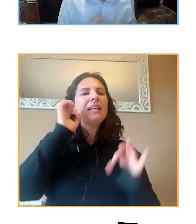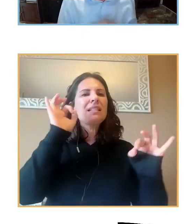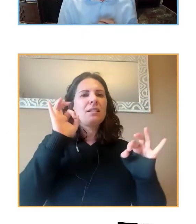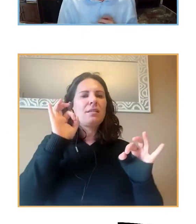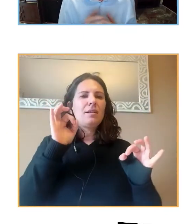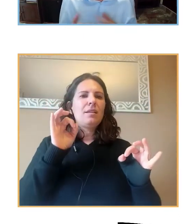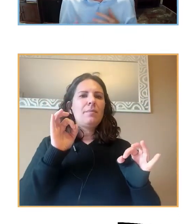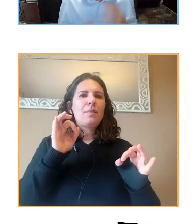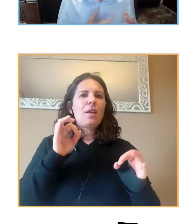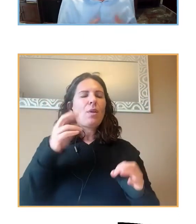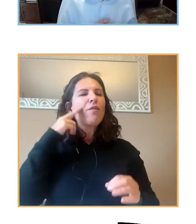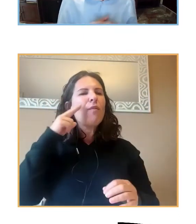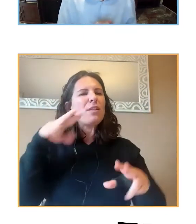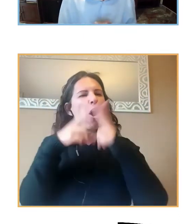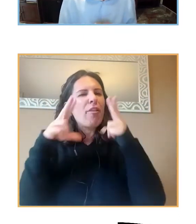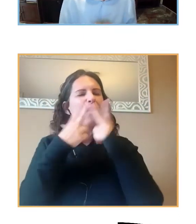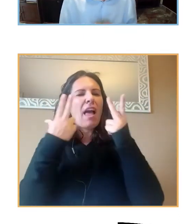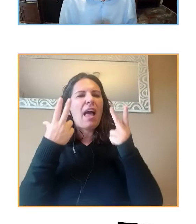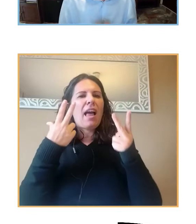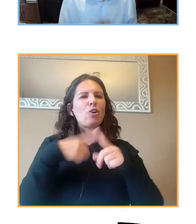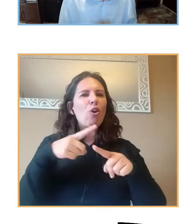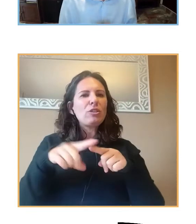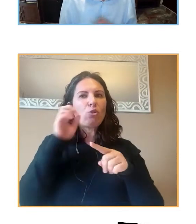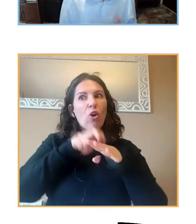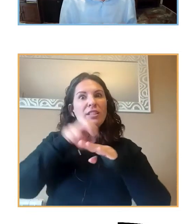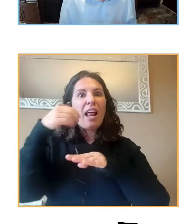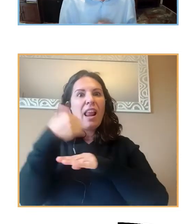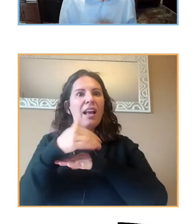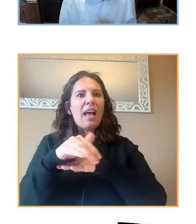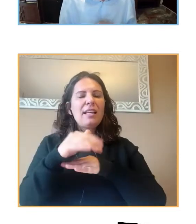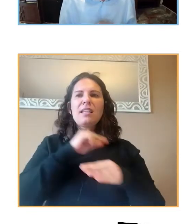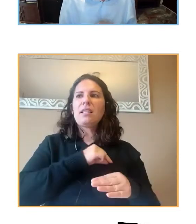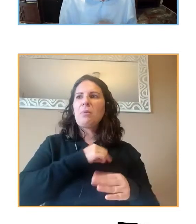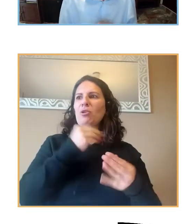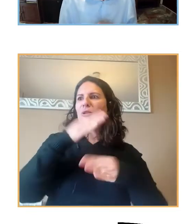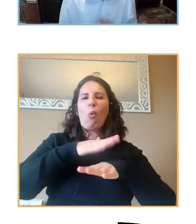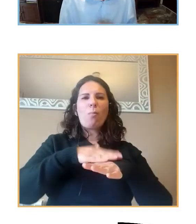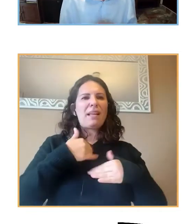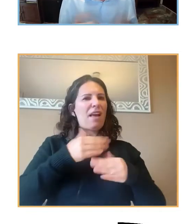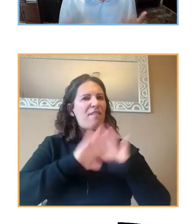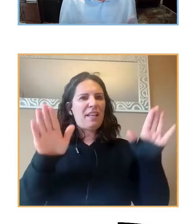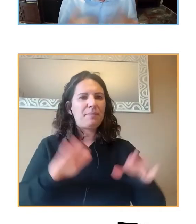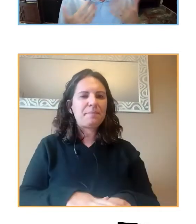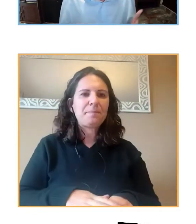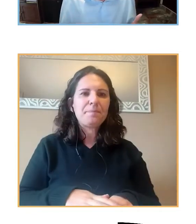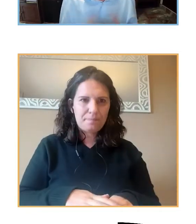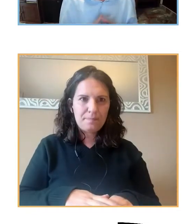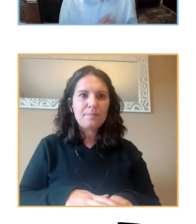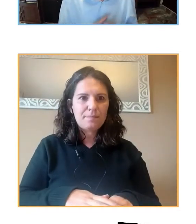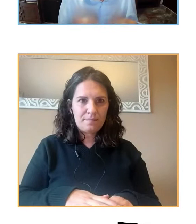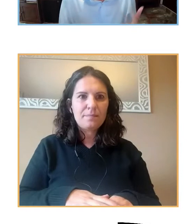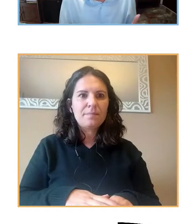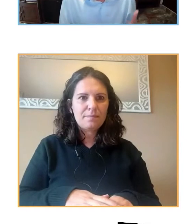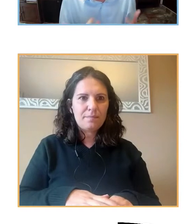todo para los que tienen fobia social o agorrafobia. No tenían ese sentimiento de culpa. De todas maneras, la